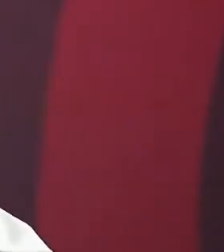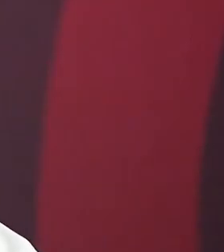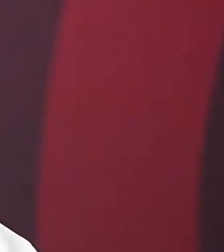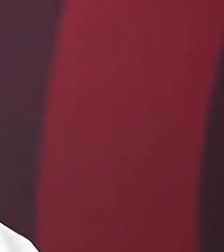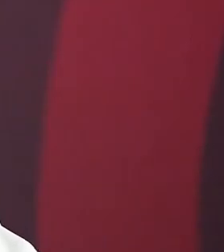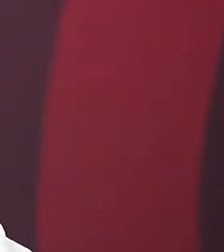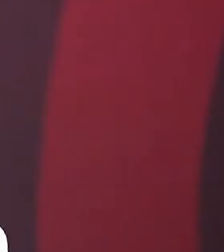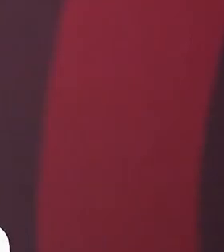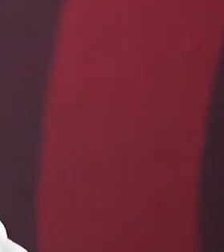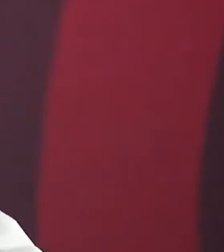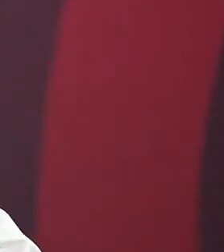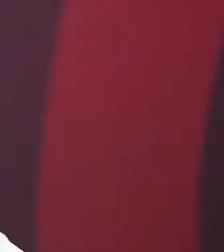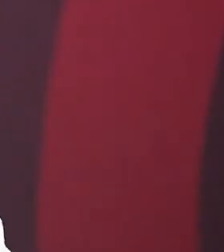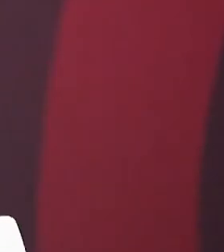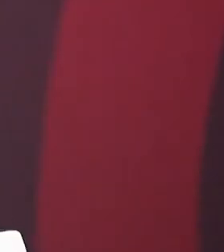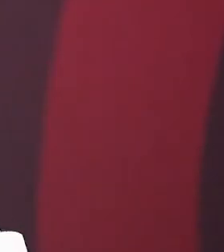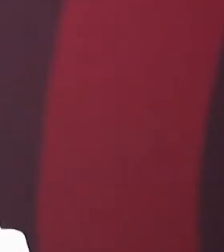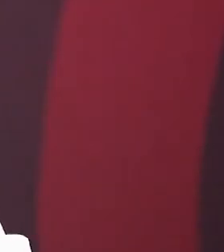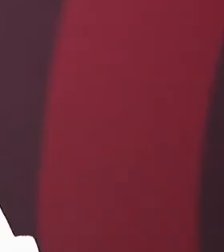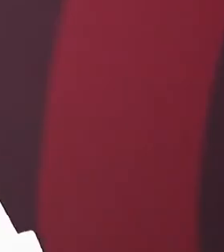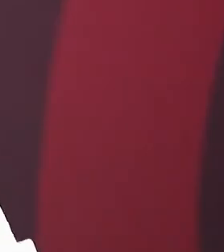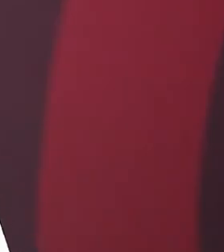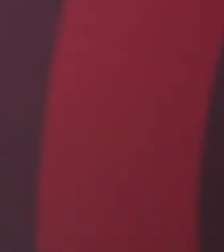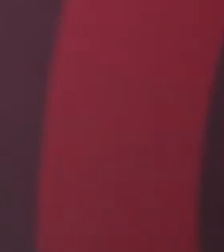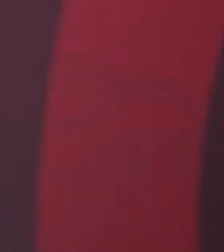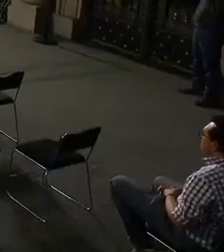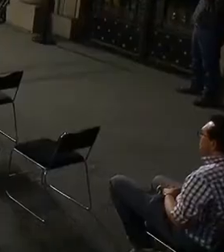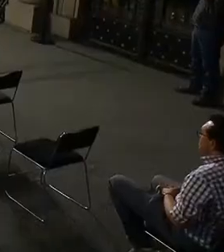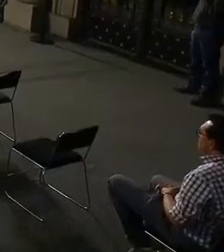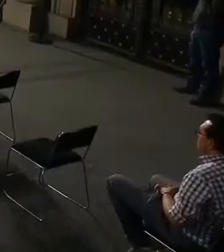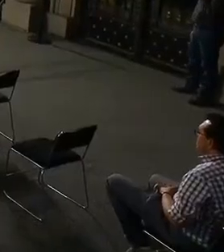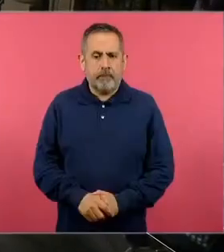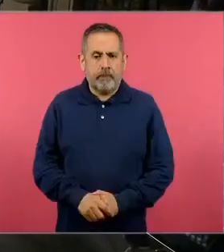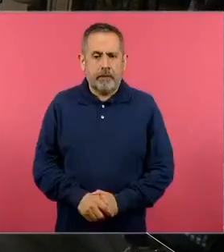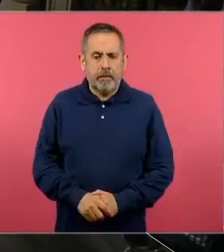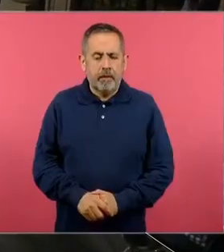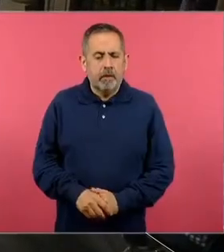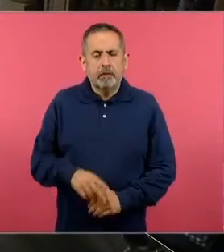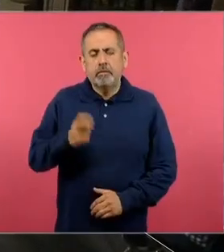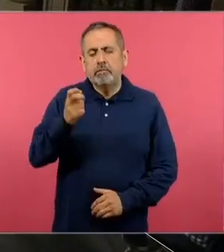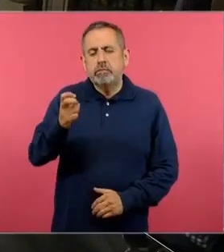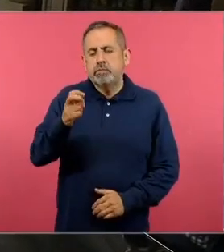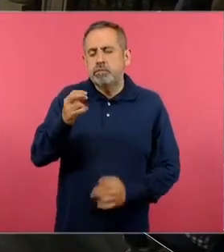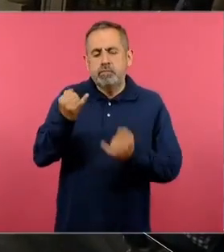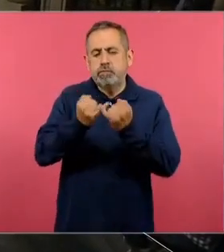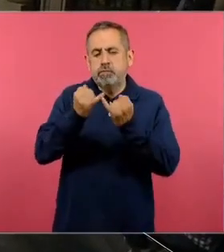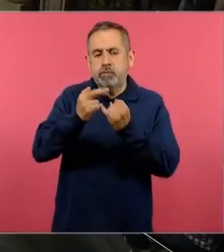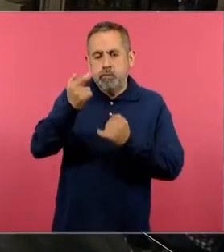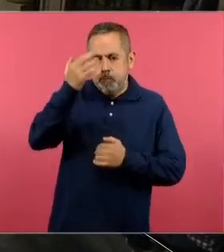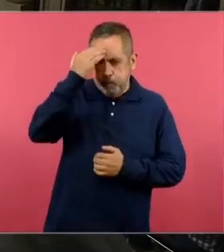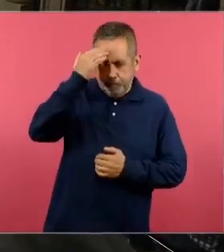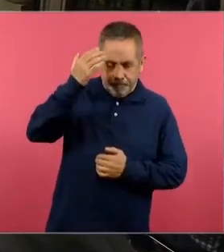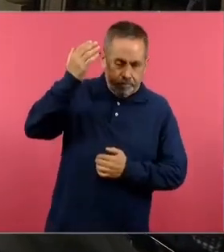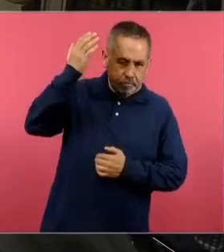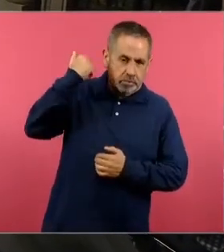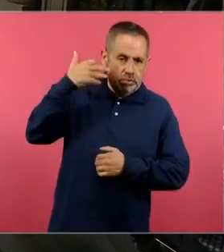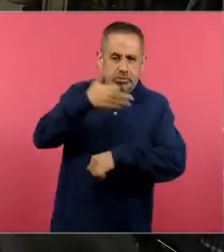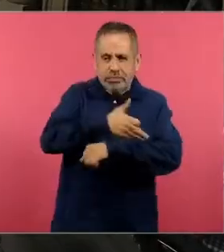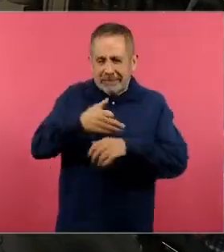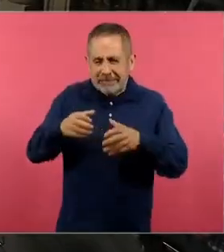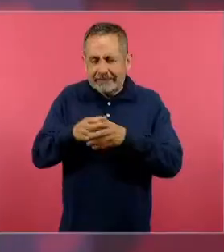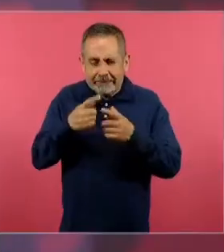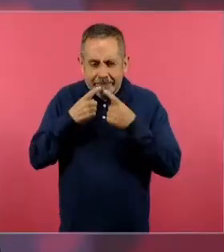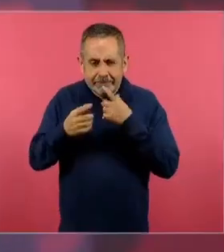reflexivo. ¿Qué es? Me decía un maestro, pues es como nos decían en nuestras familias,